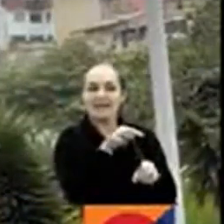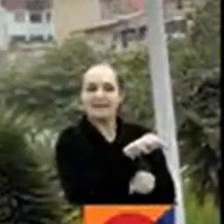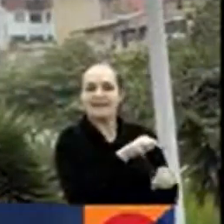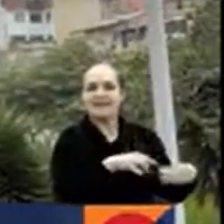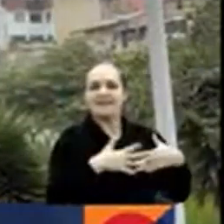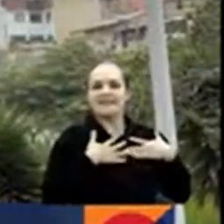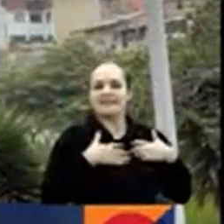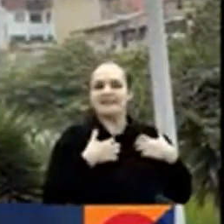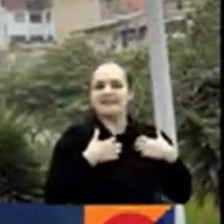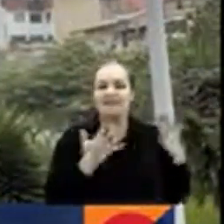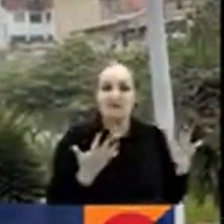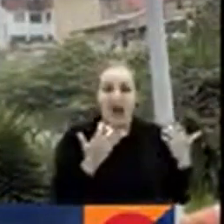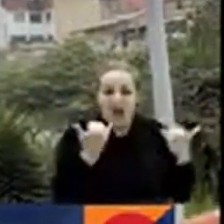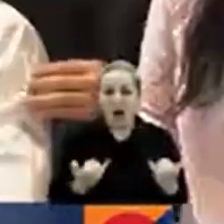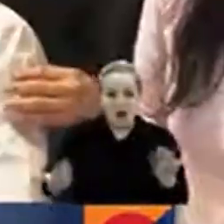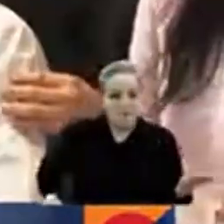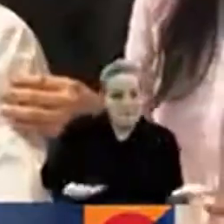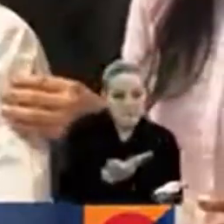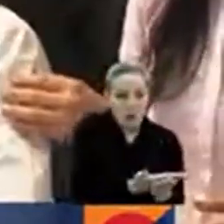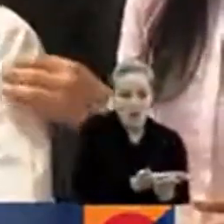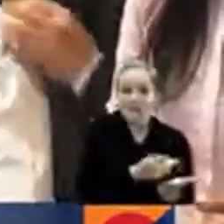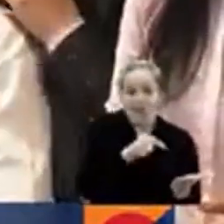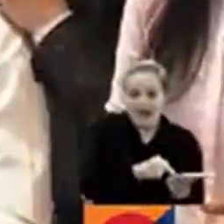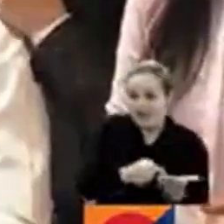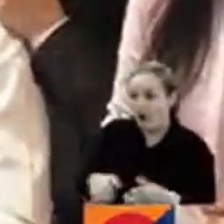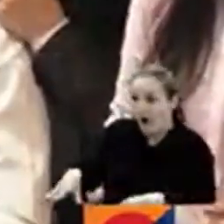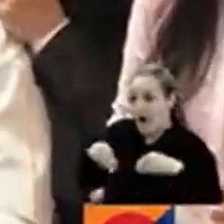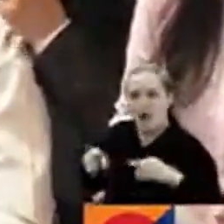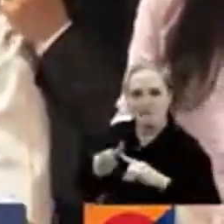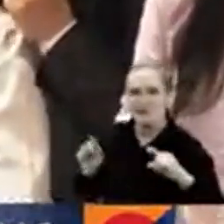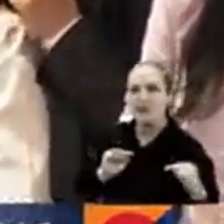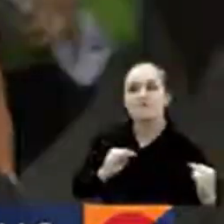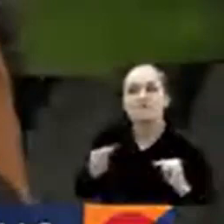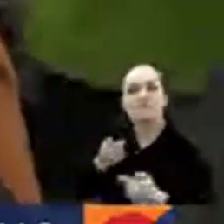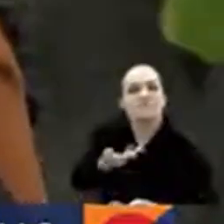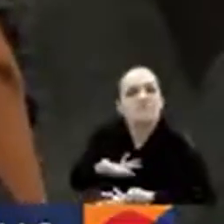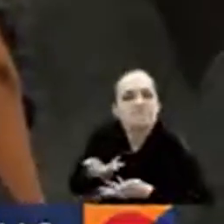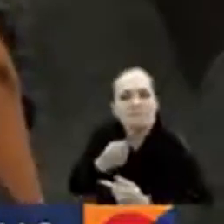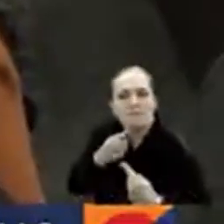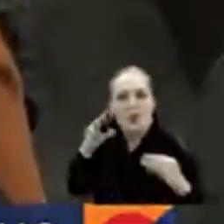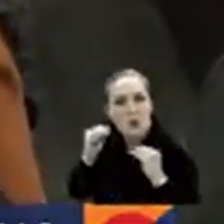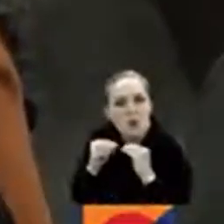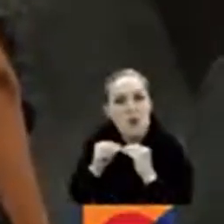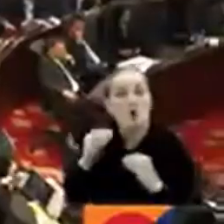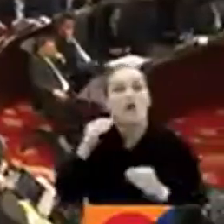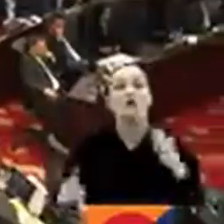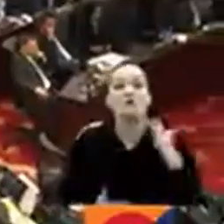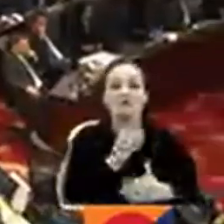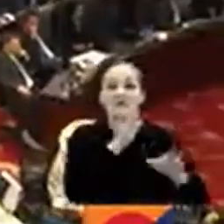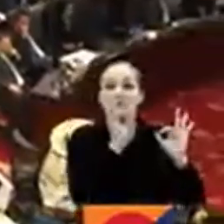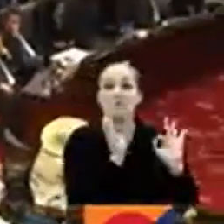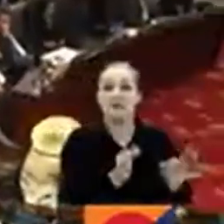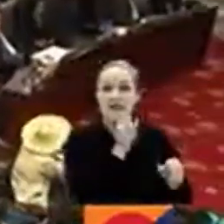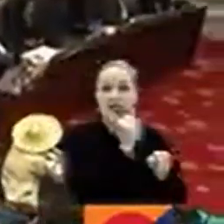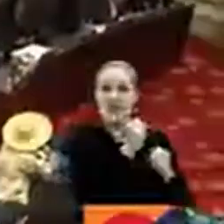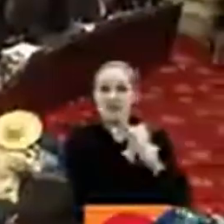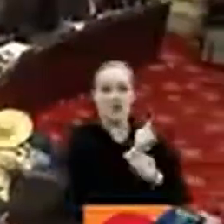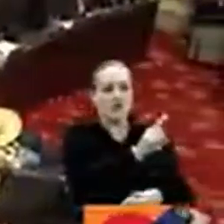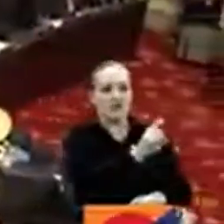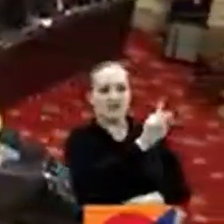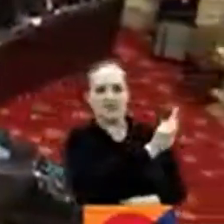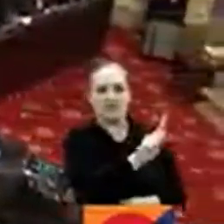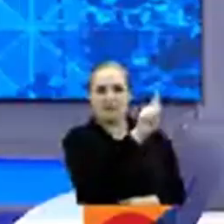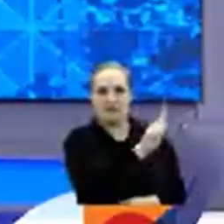hoy toca negociarla y si no, no va a pasar. El Congreso iniciará su periodo legislativo el 6 de febrero, desde cuando convoquen a